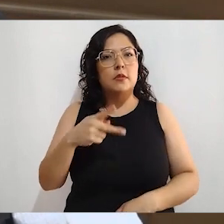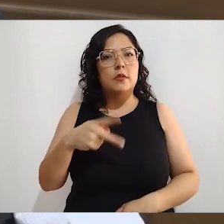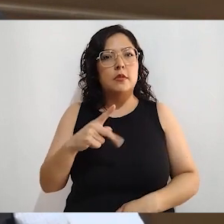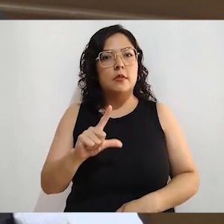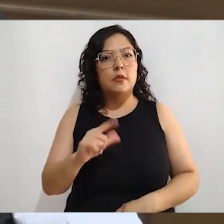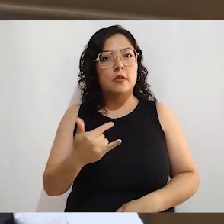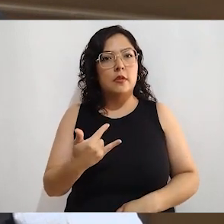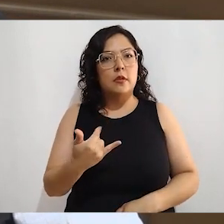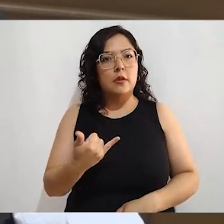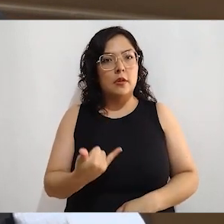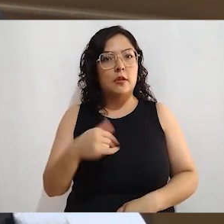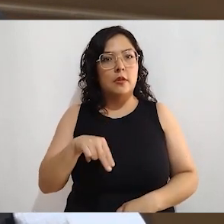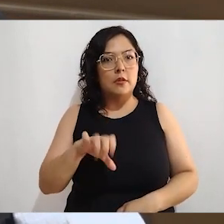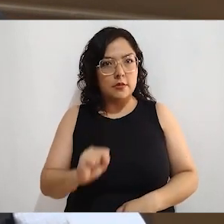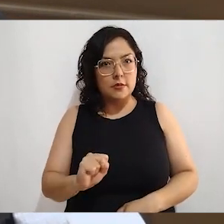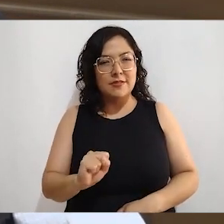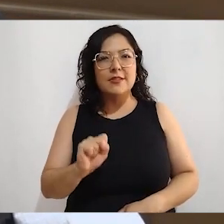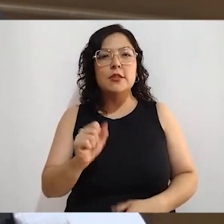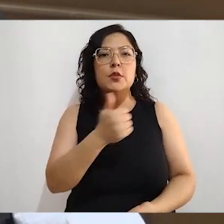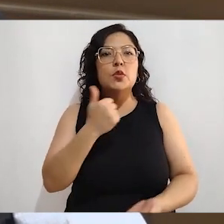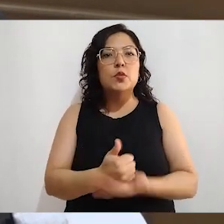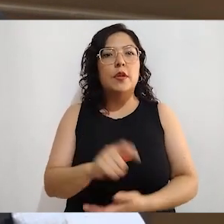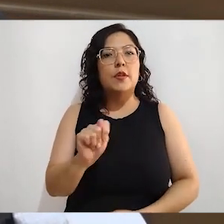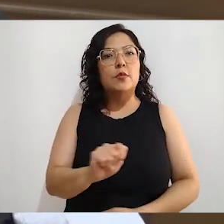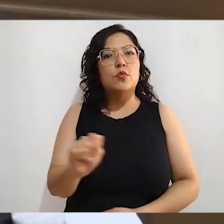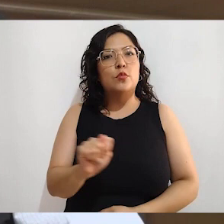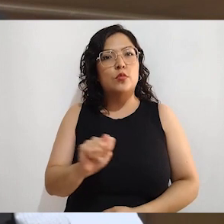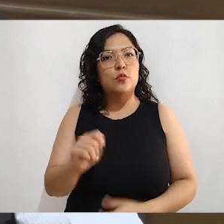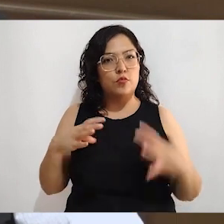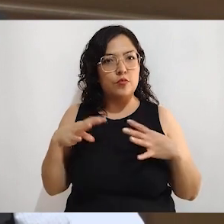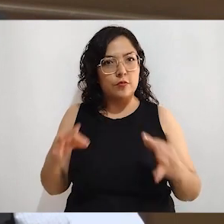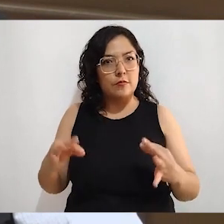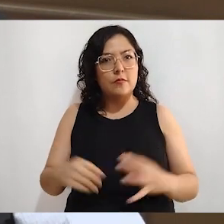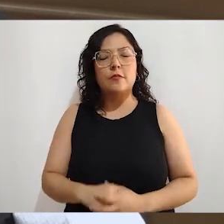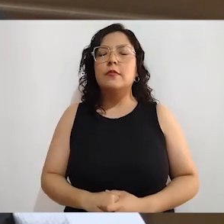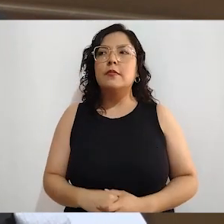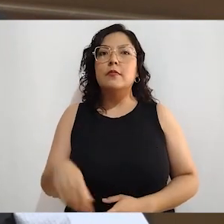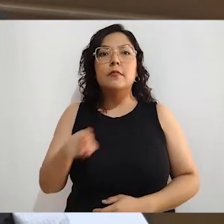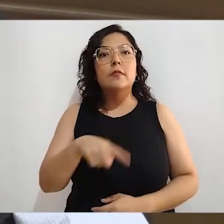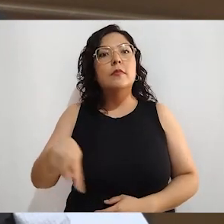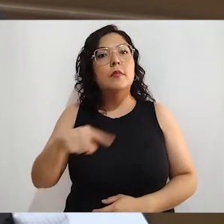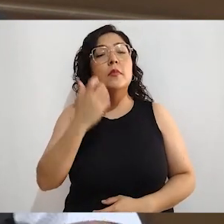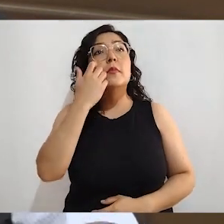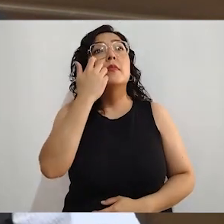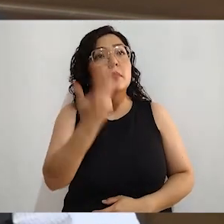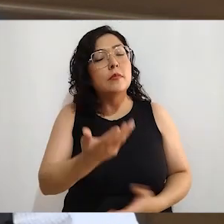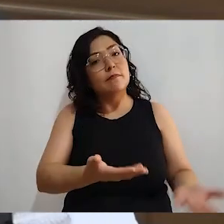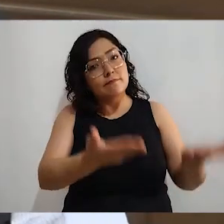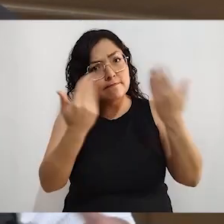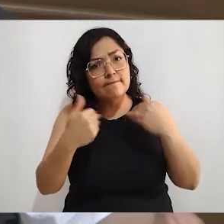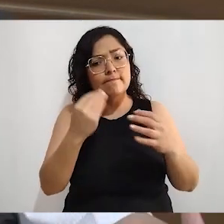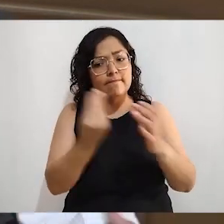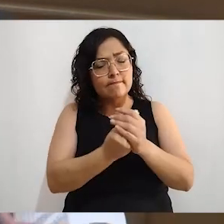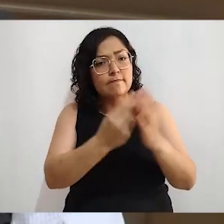tiene su sede allá en Torreón y que ellos desde el principio dijeron, oigan, nosotros queremos que nos den cursos, queremos